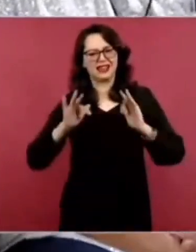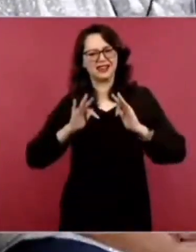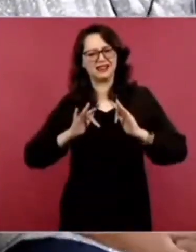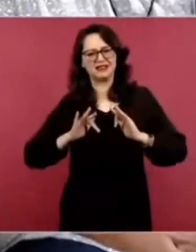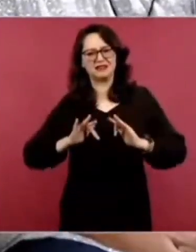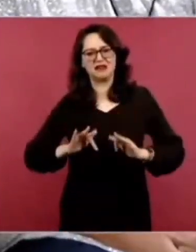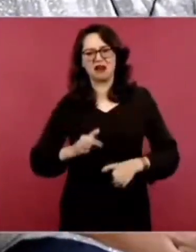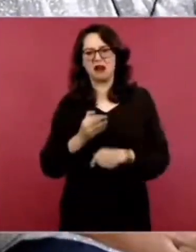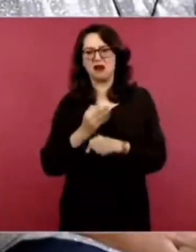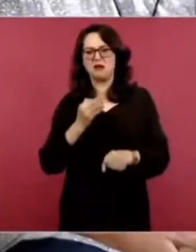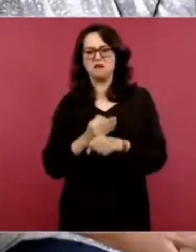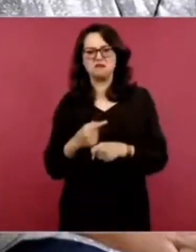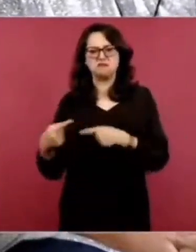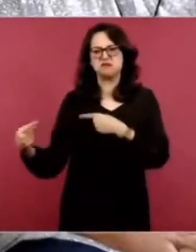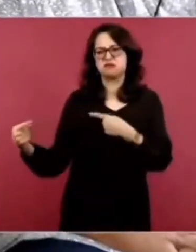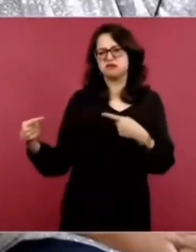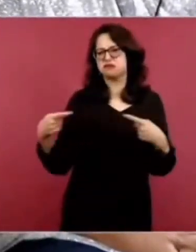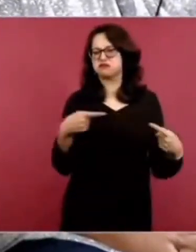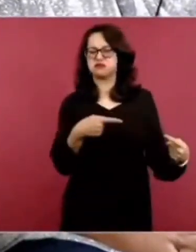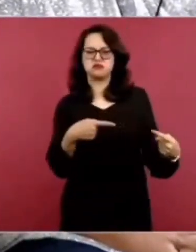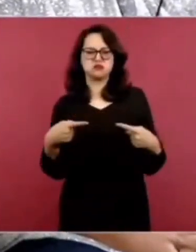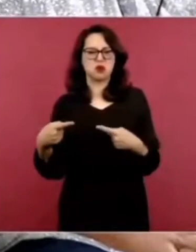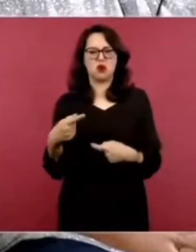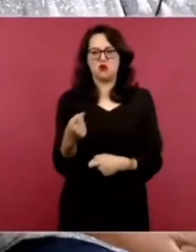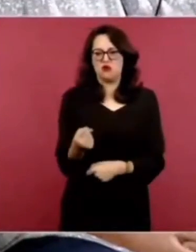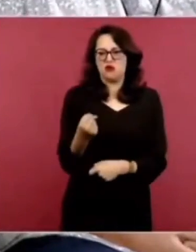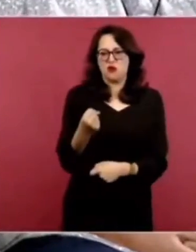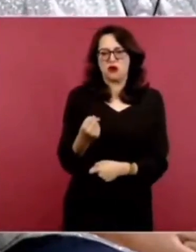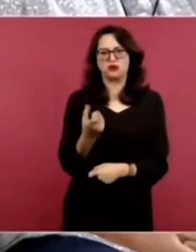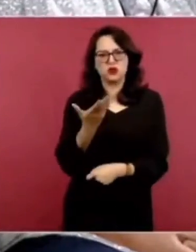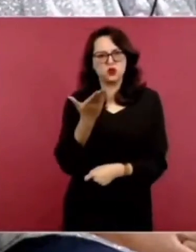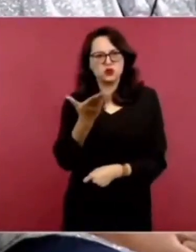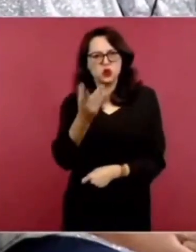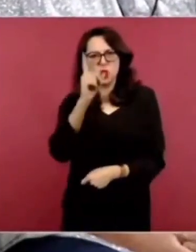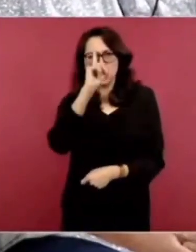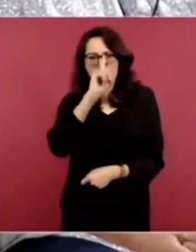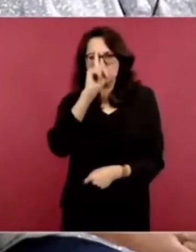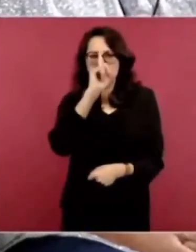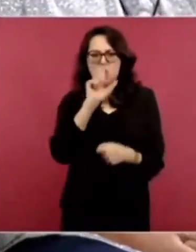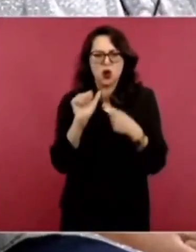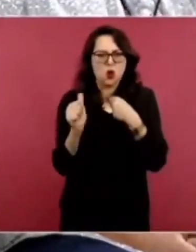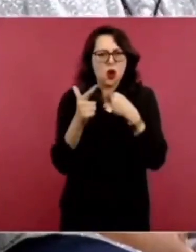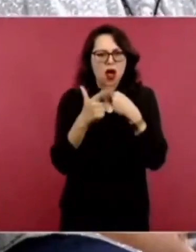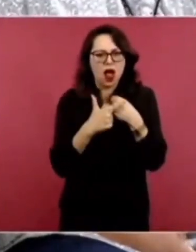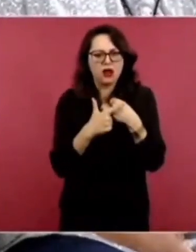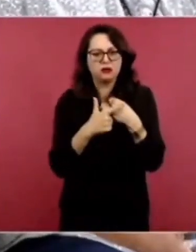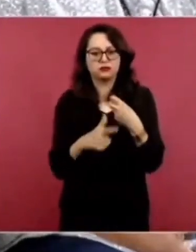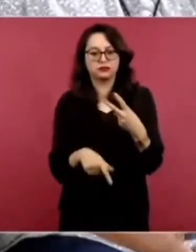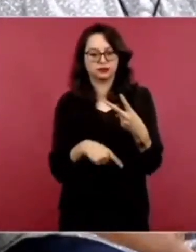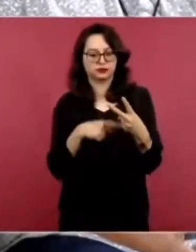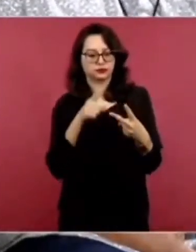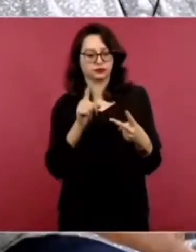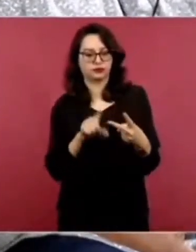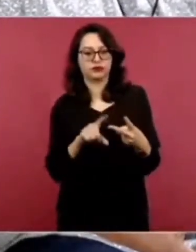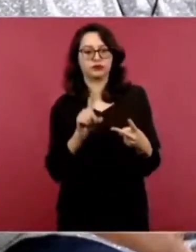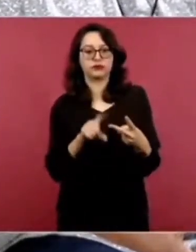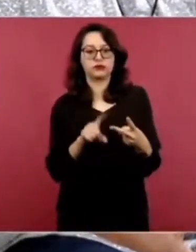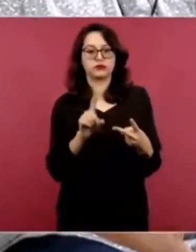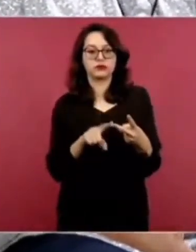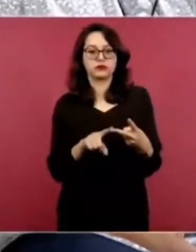ciertas acusaciones? Eso por un lado. Y por otro lado, se menciona que el paquete económico nos a endeudar más